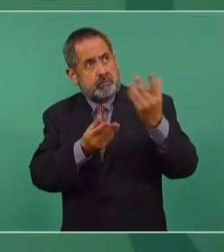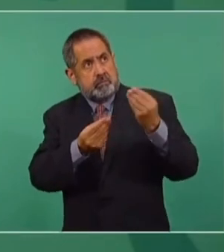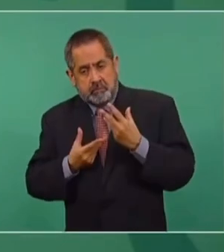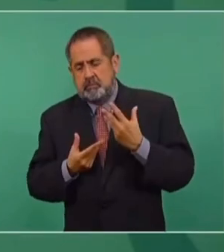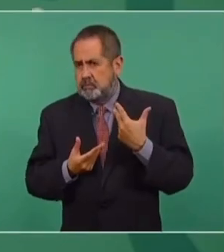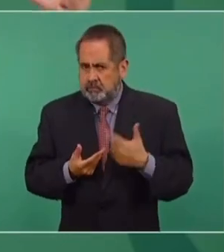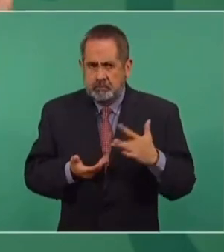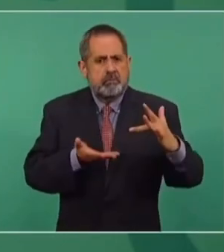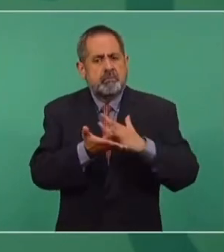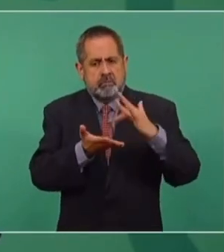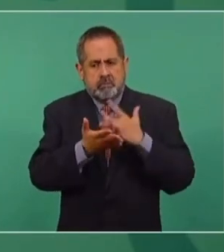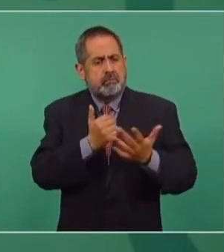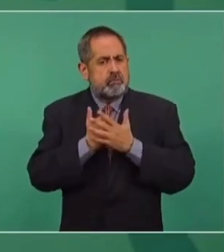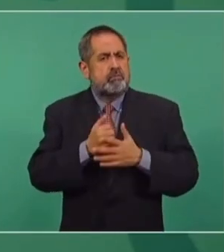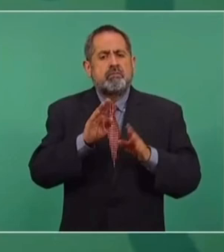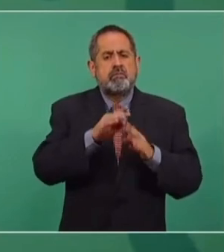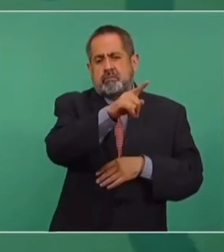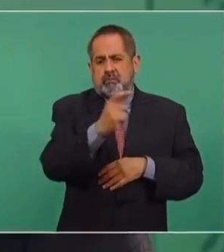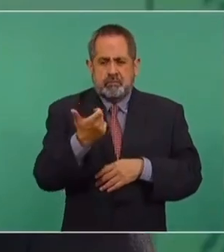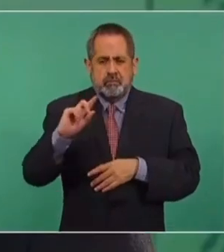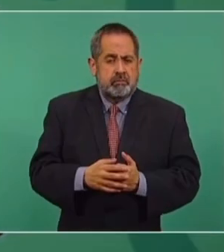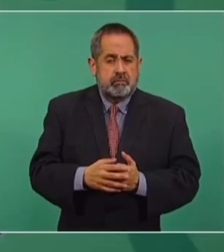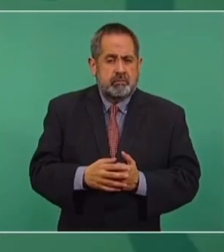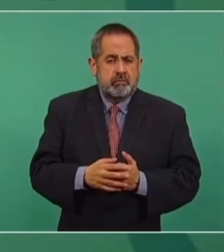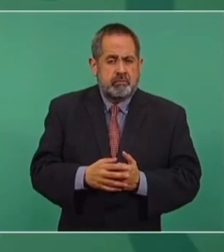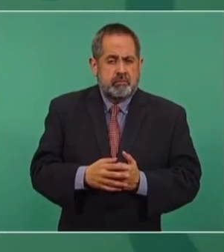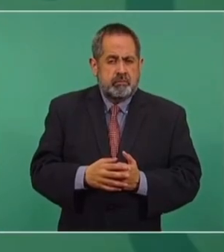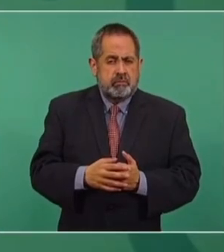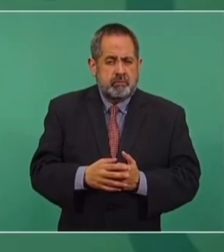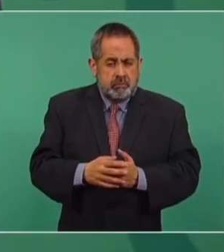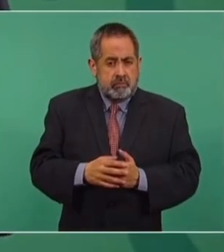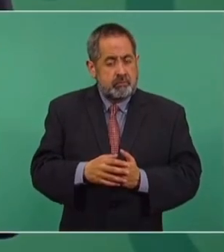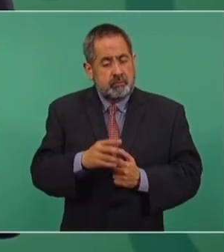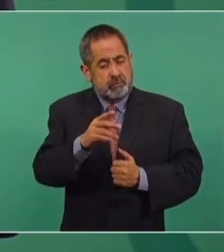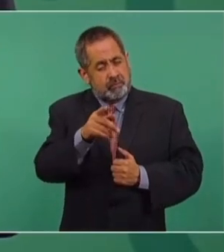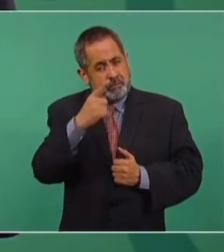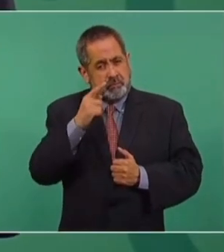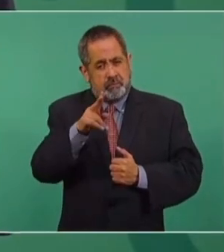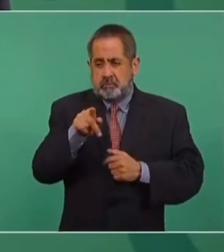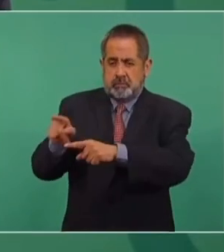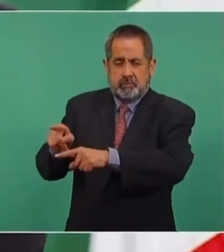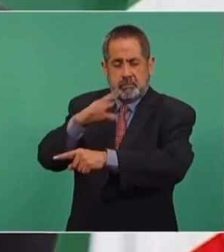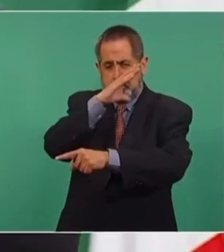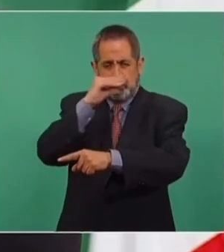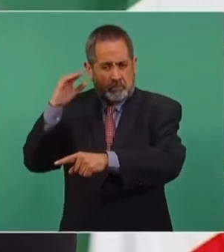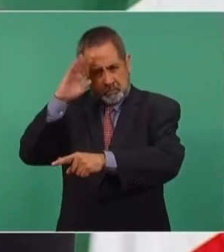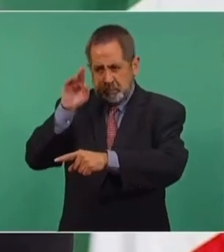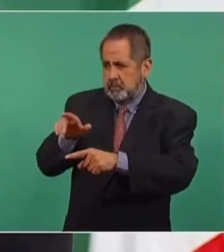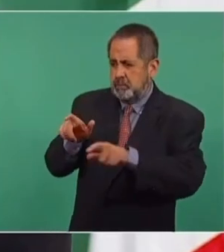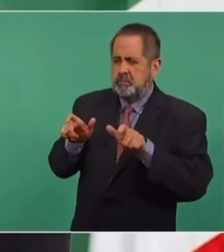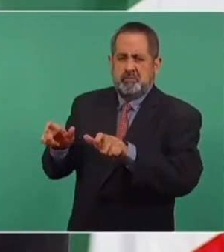apoyan enviando a sus familiares recursos por el bloqueo que hay en Cuba.